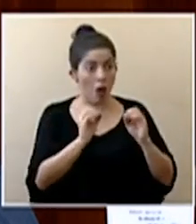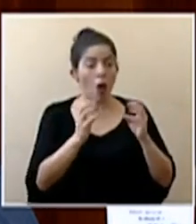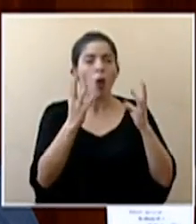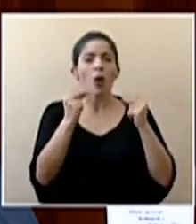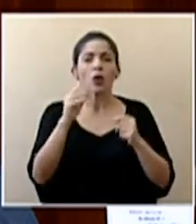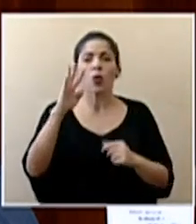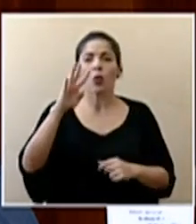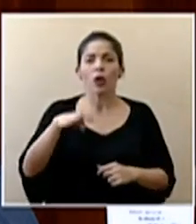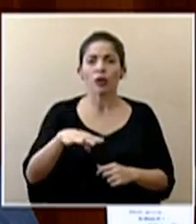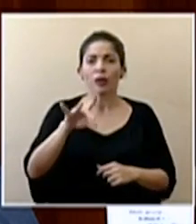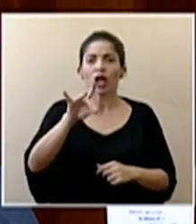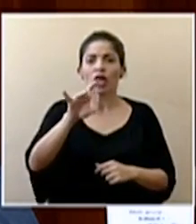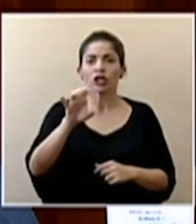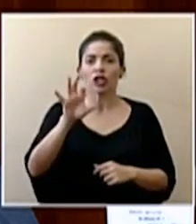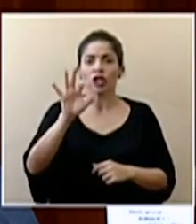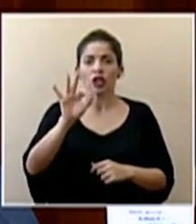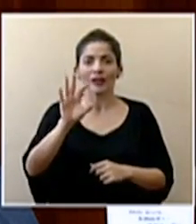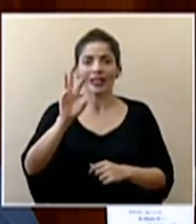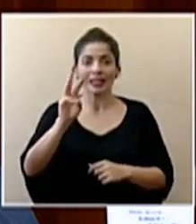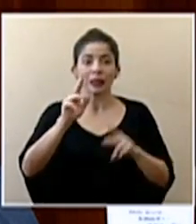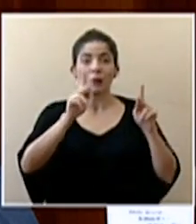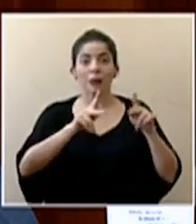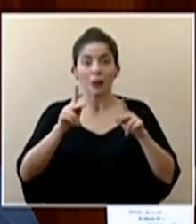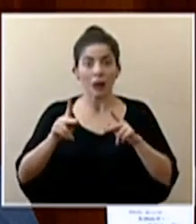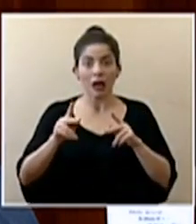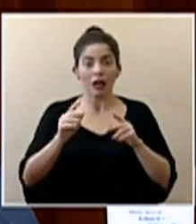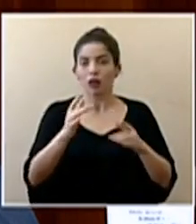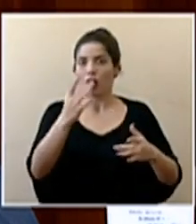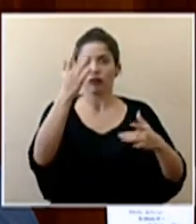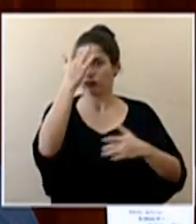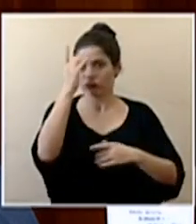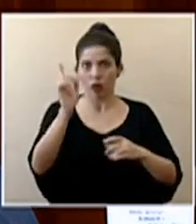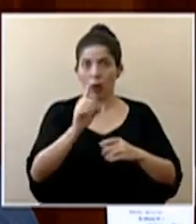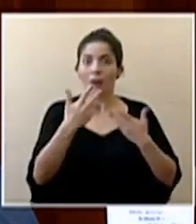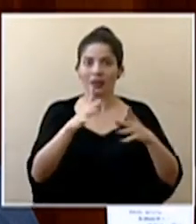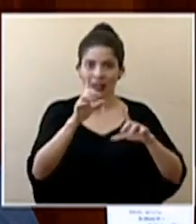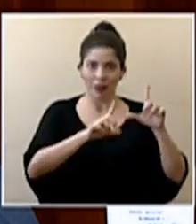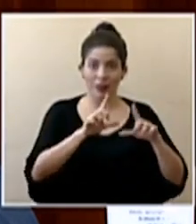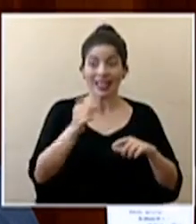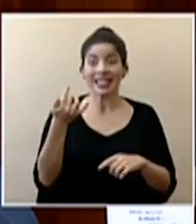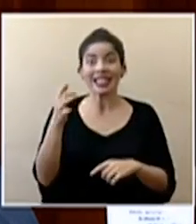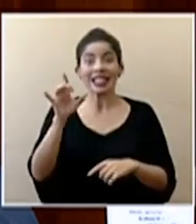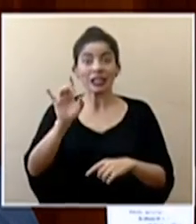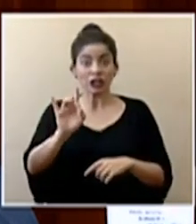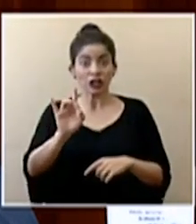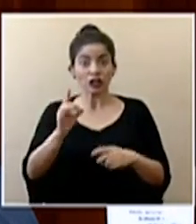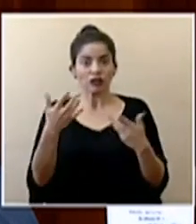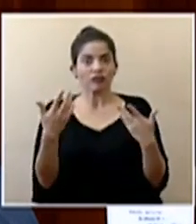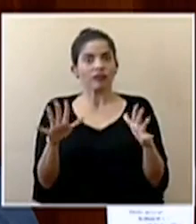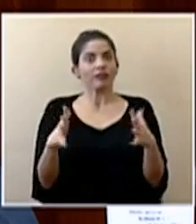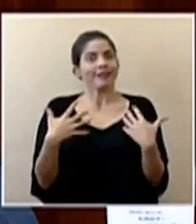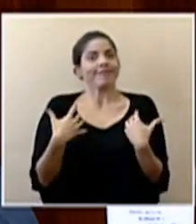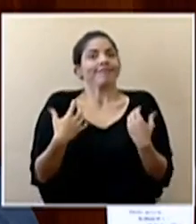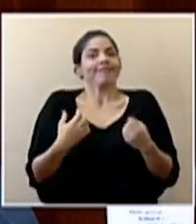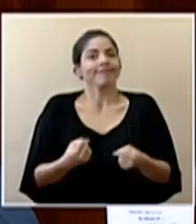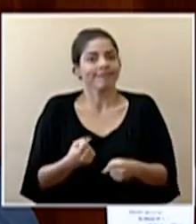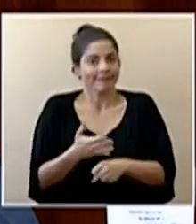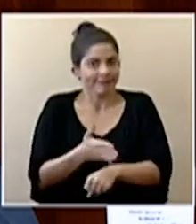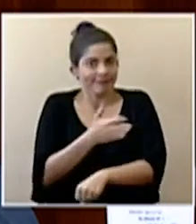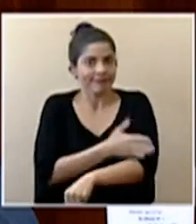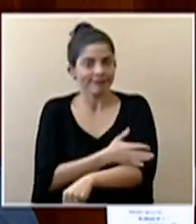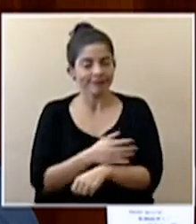,896 personas. Dieciocho ya se registran como recuperadas